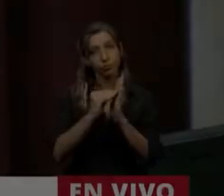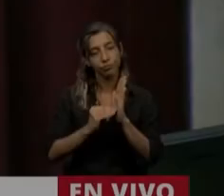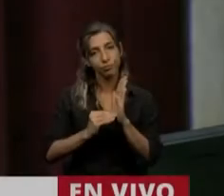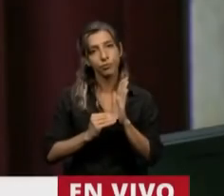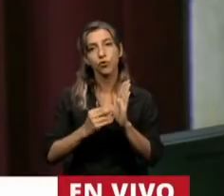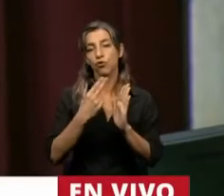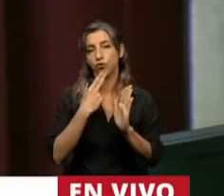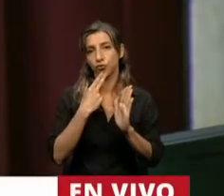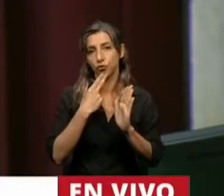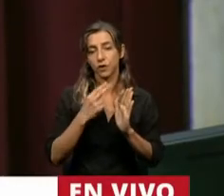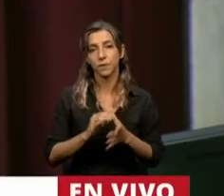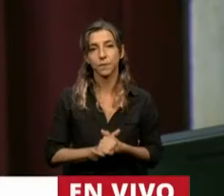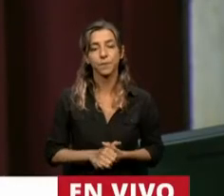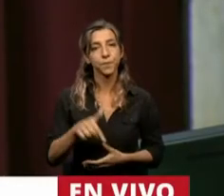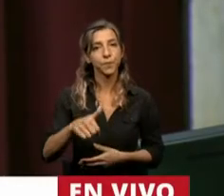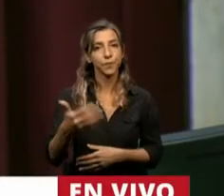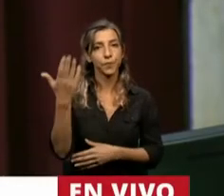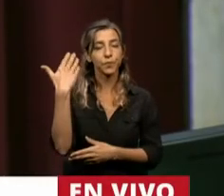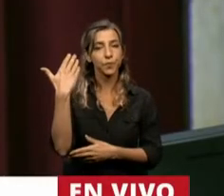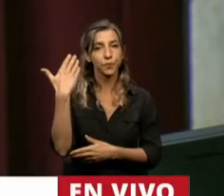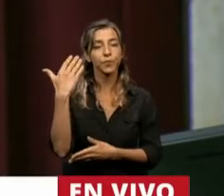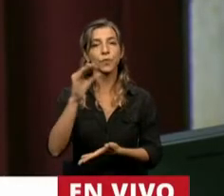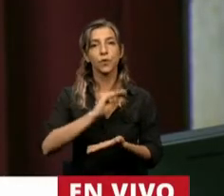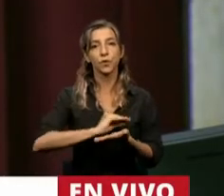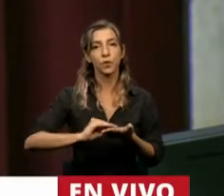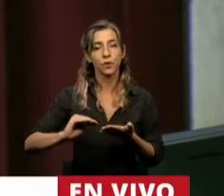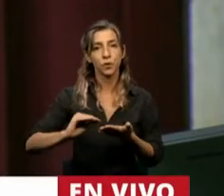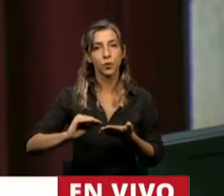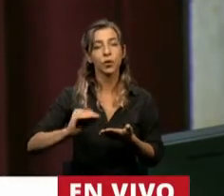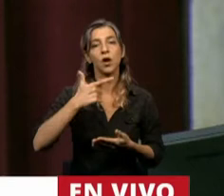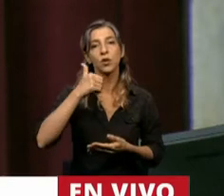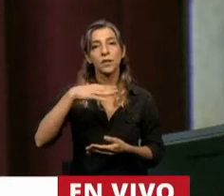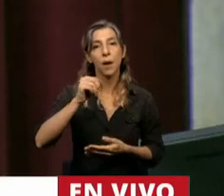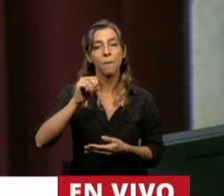Tiene la palabra el diputado Federico Samarvide.